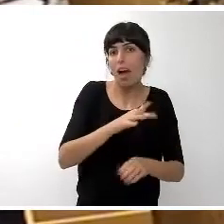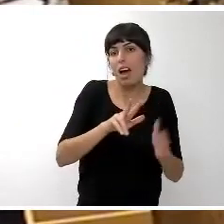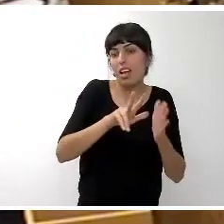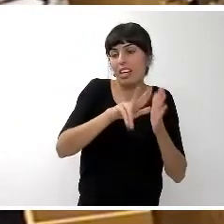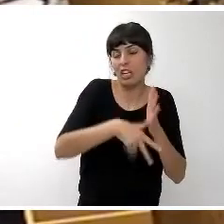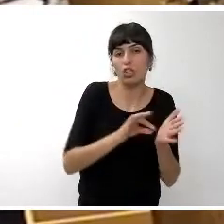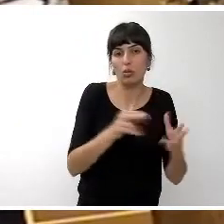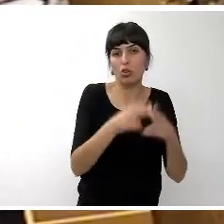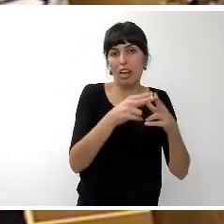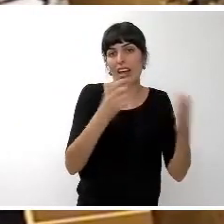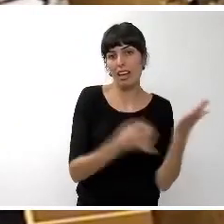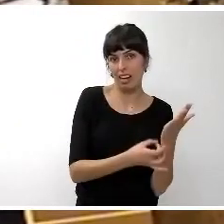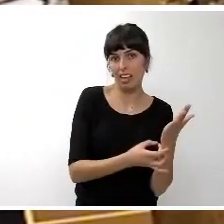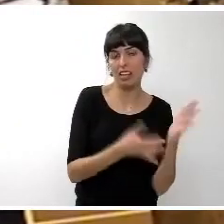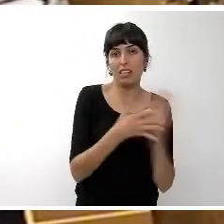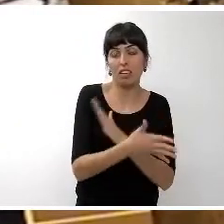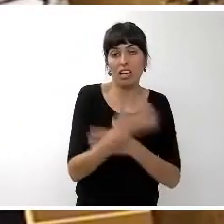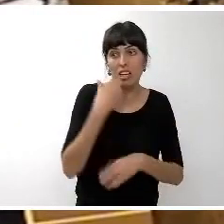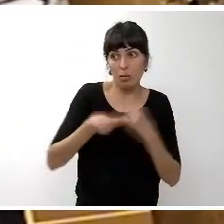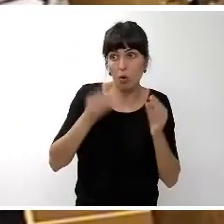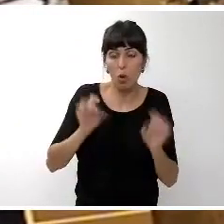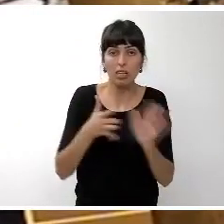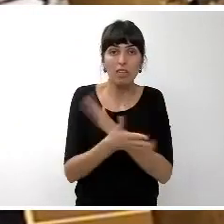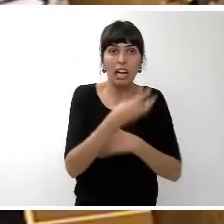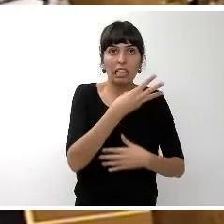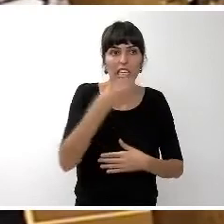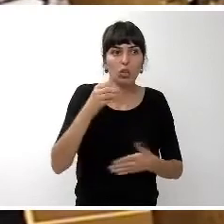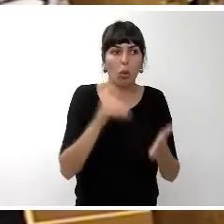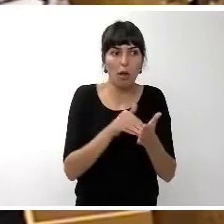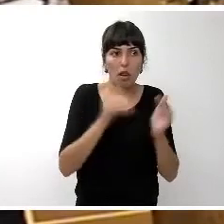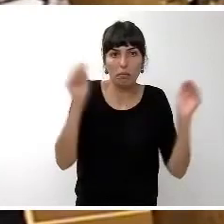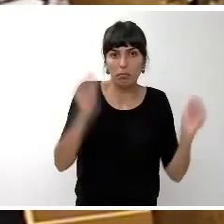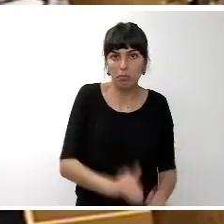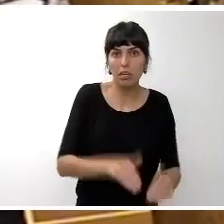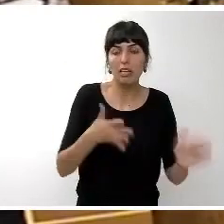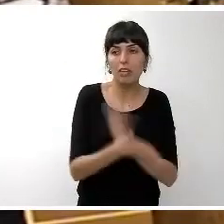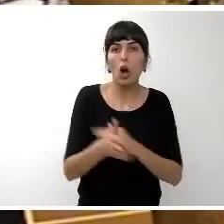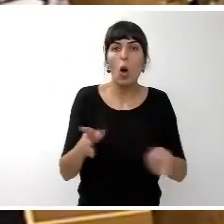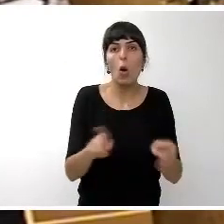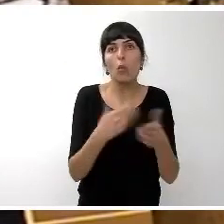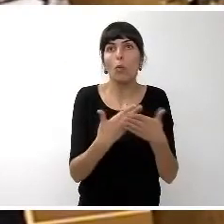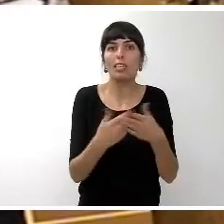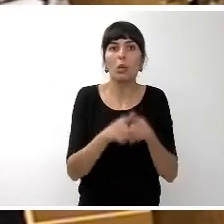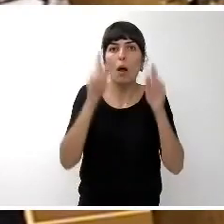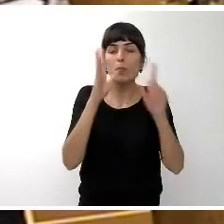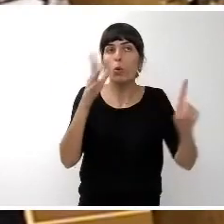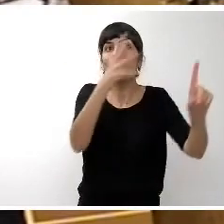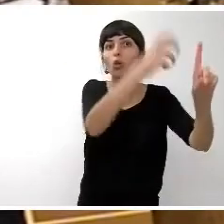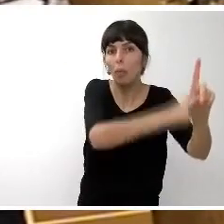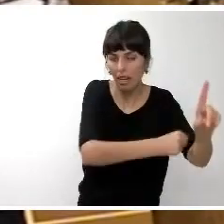empleo sería de trescientos mil esto es una apuesta evidentemente tan utópica como pudo ser utópico a principios del siglo